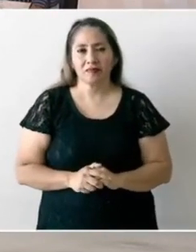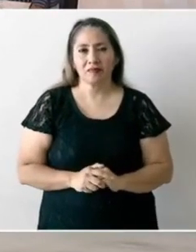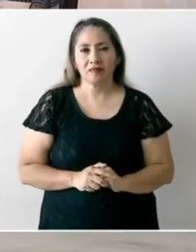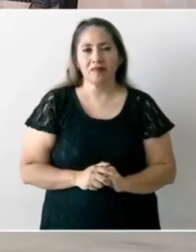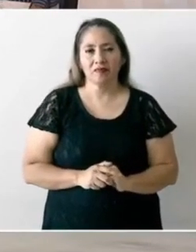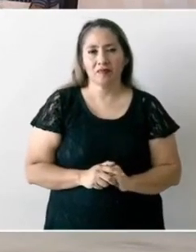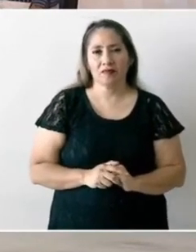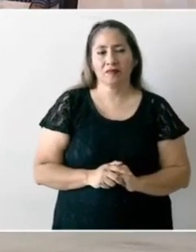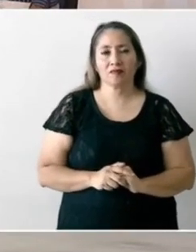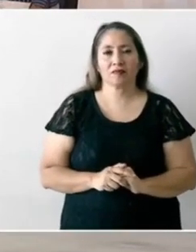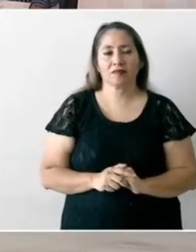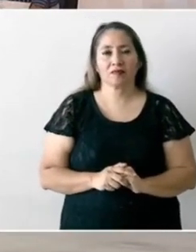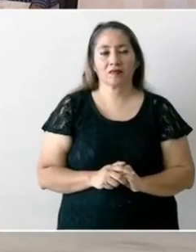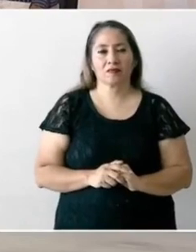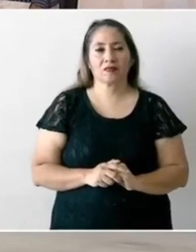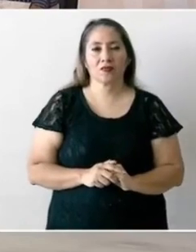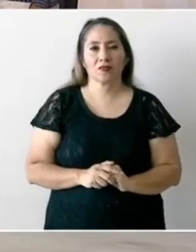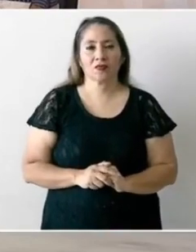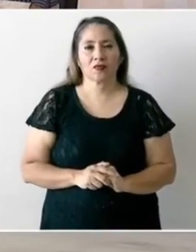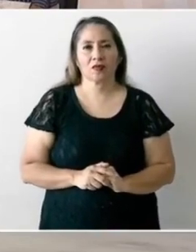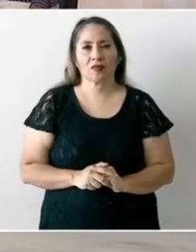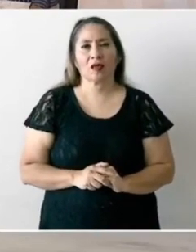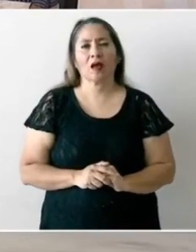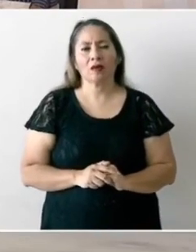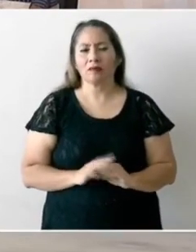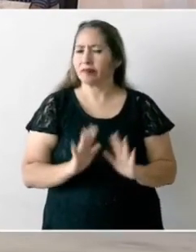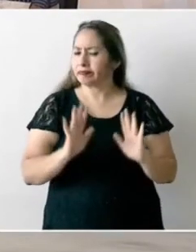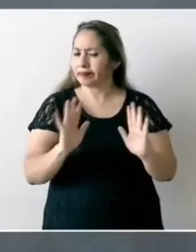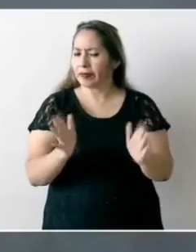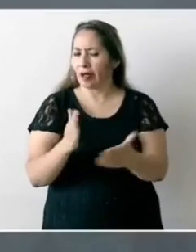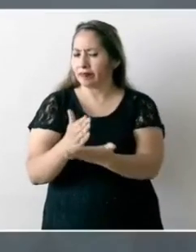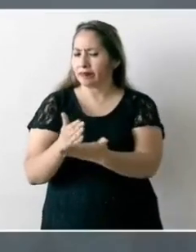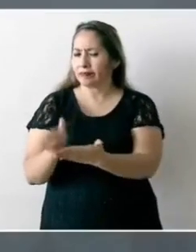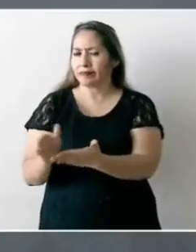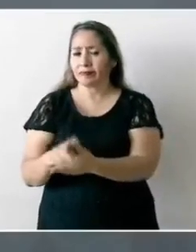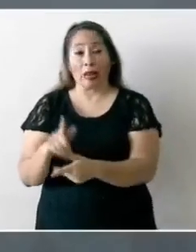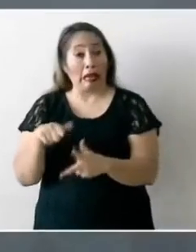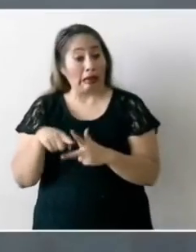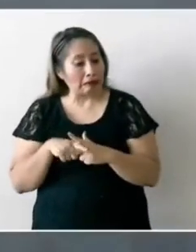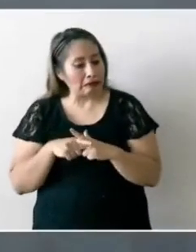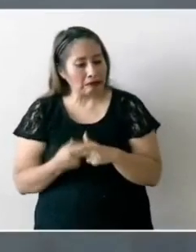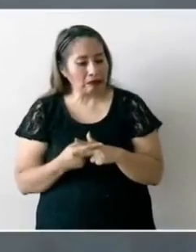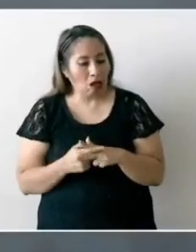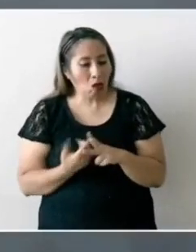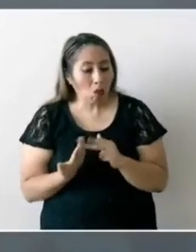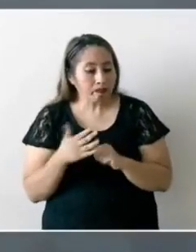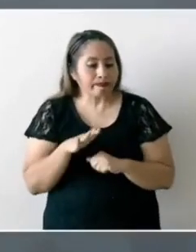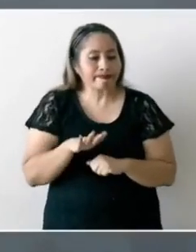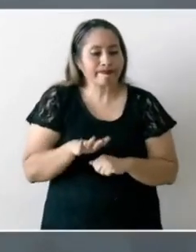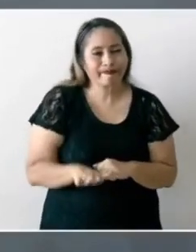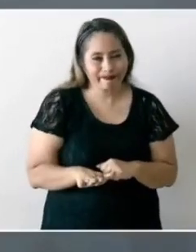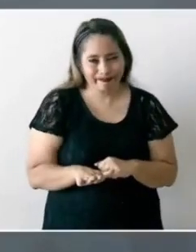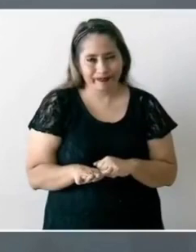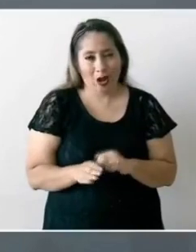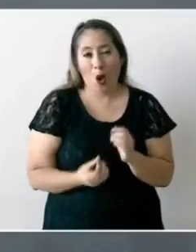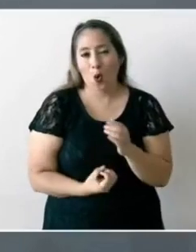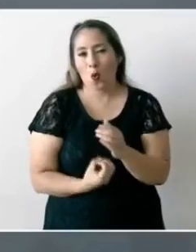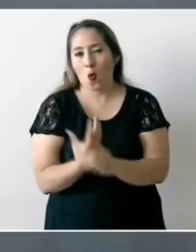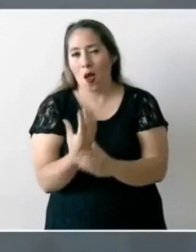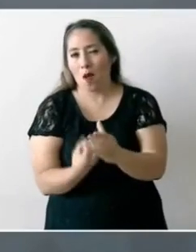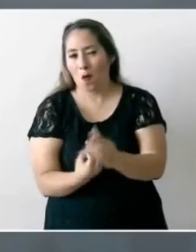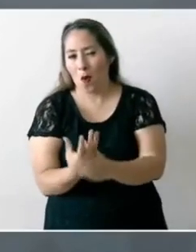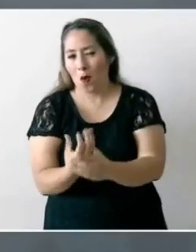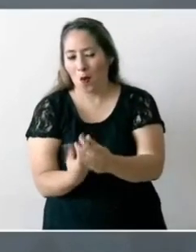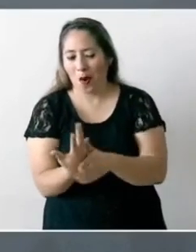afortunadamente entonces estamos iniciando una etapa nueva donde